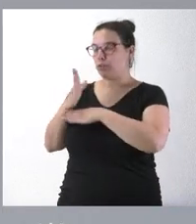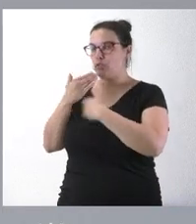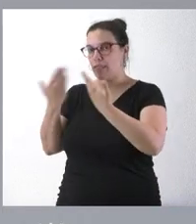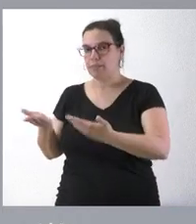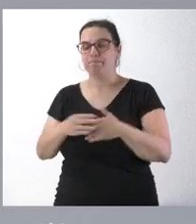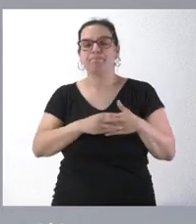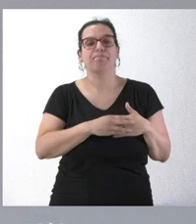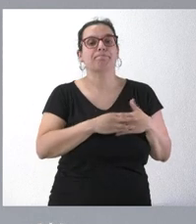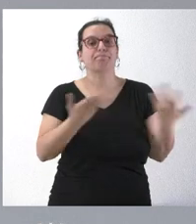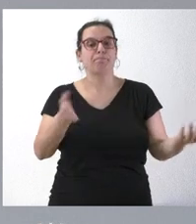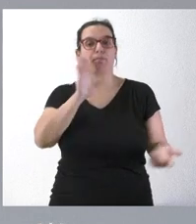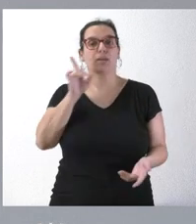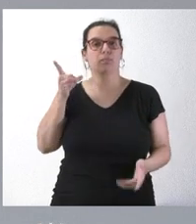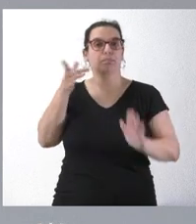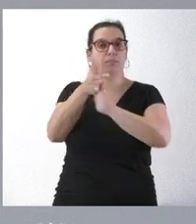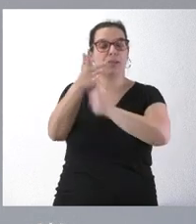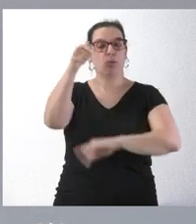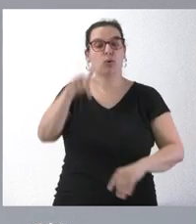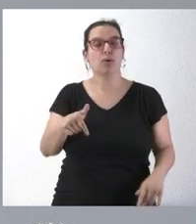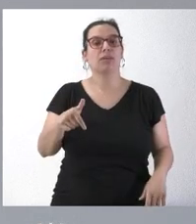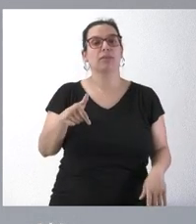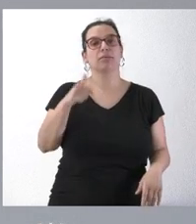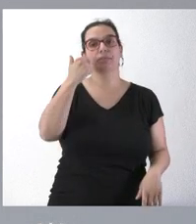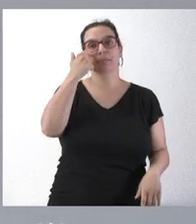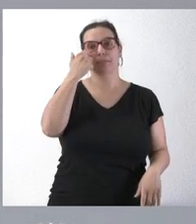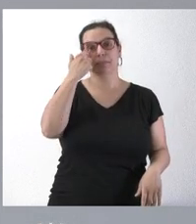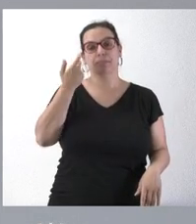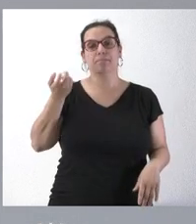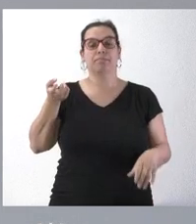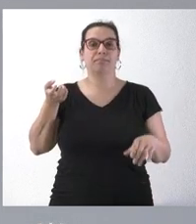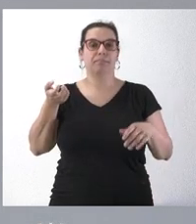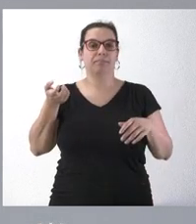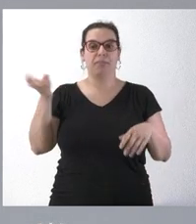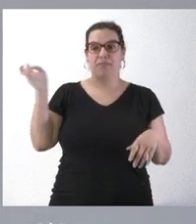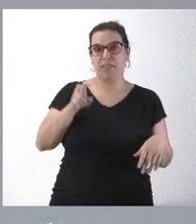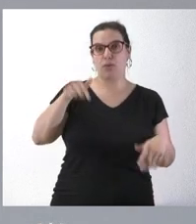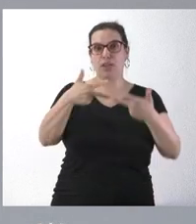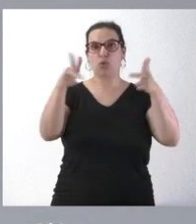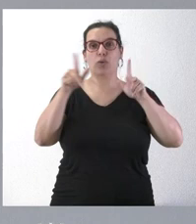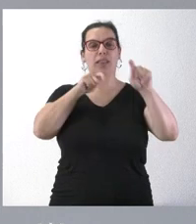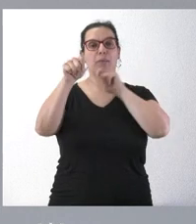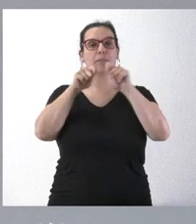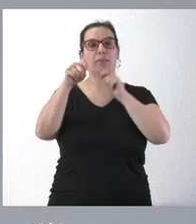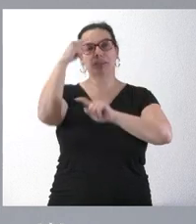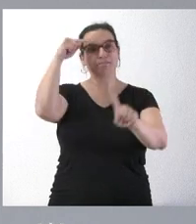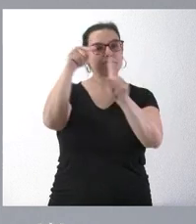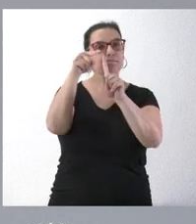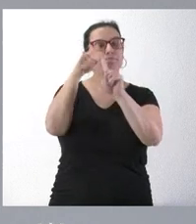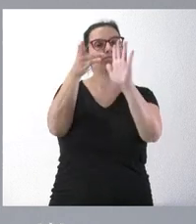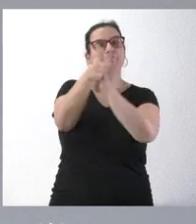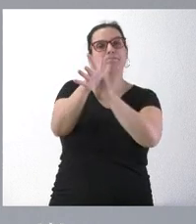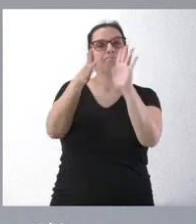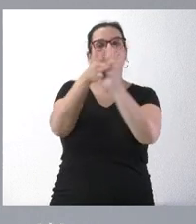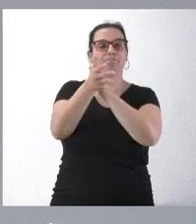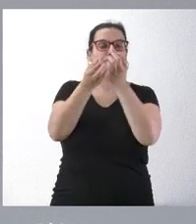como bien ha comentado, hoy asisto a esta rueda de prensa con la finalidad de explicarles o